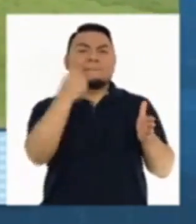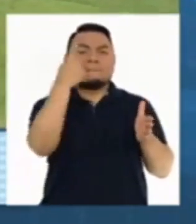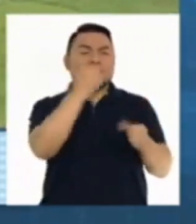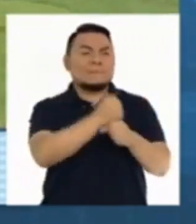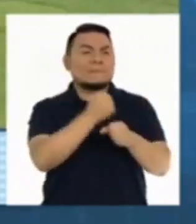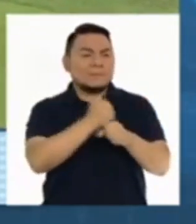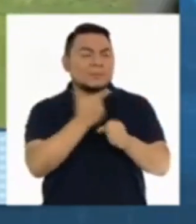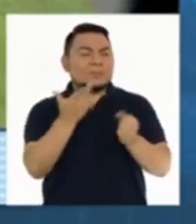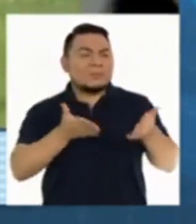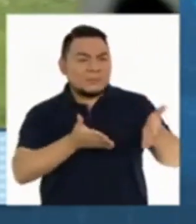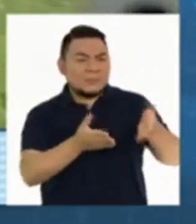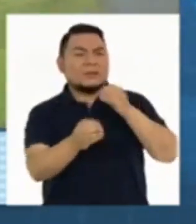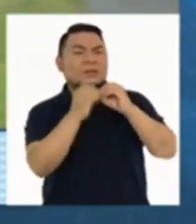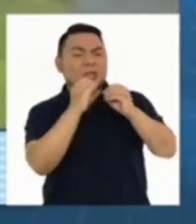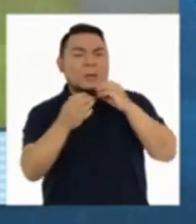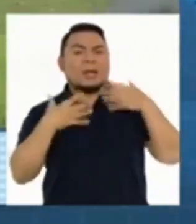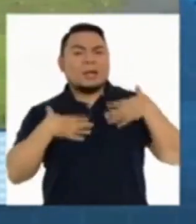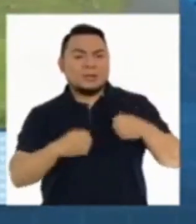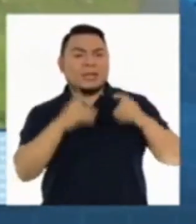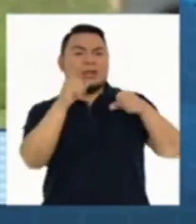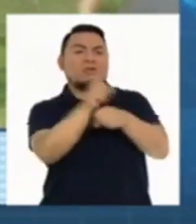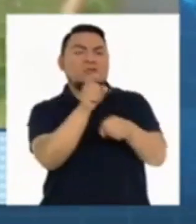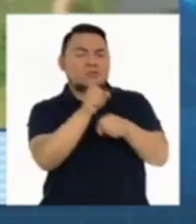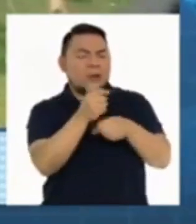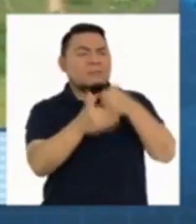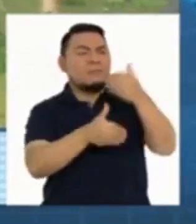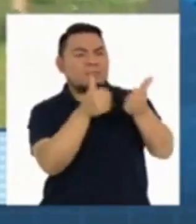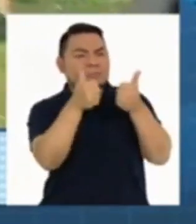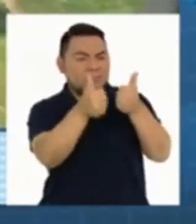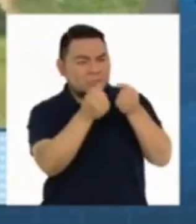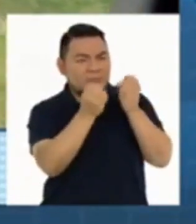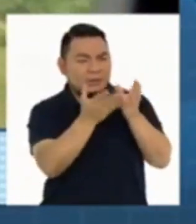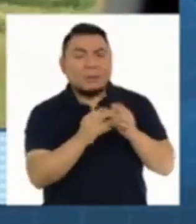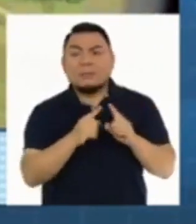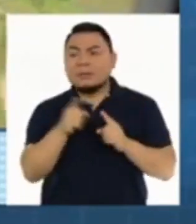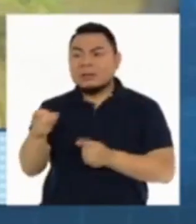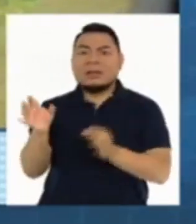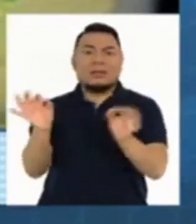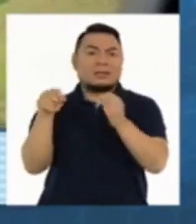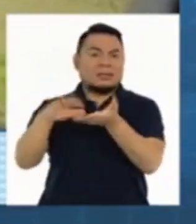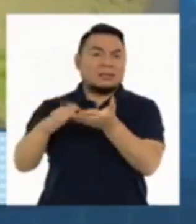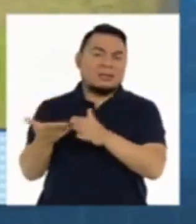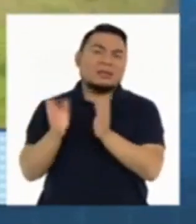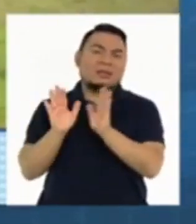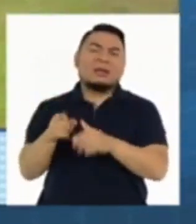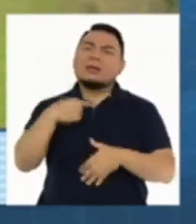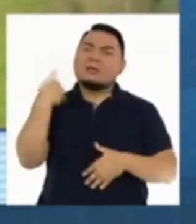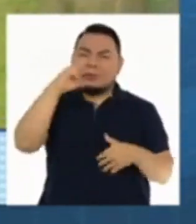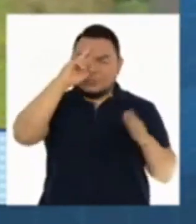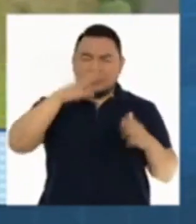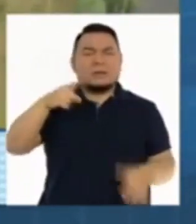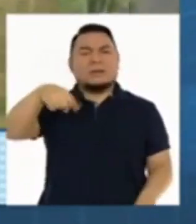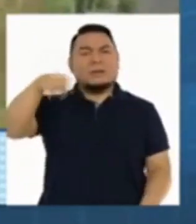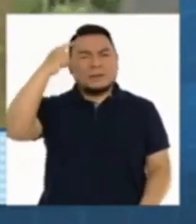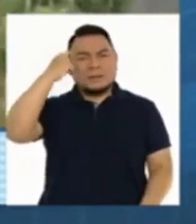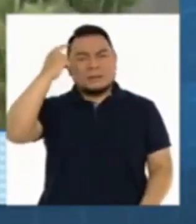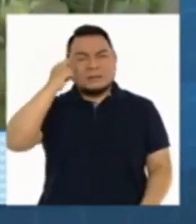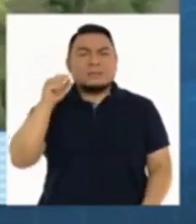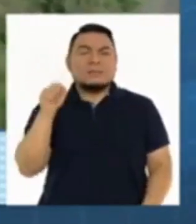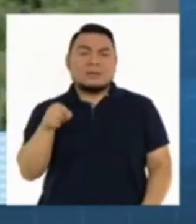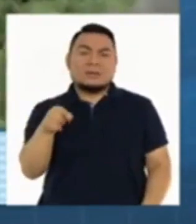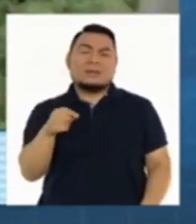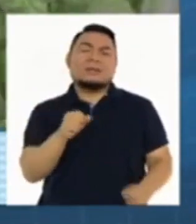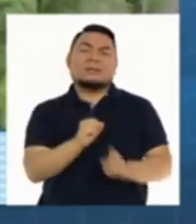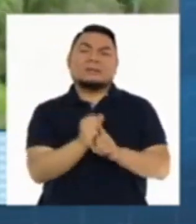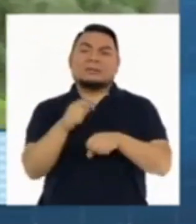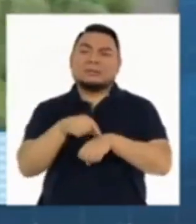en integración vial, en salud, educación. Yo creo que es el momento donde todos los peruanos tenemos que recapacitar, porque a esta